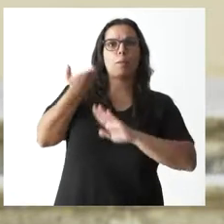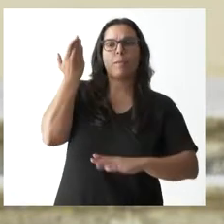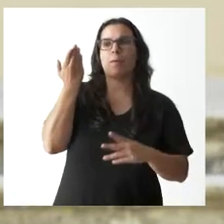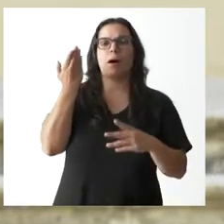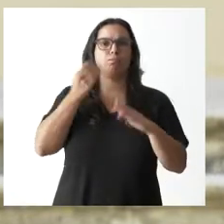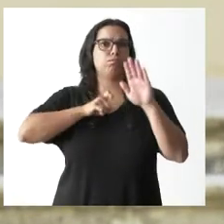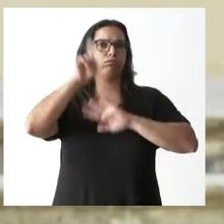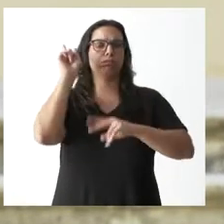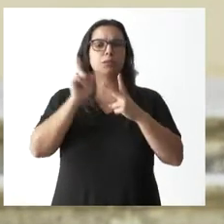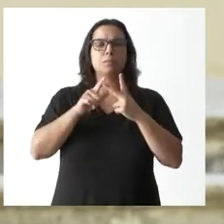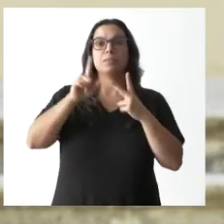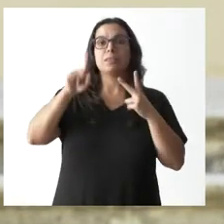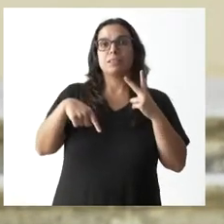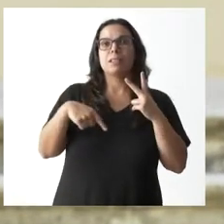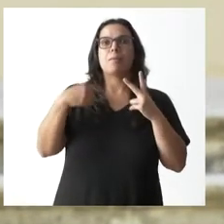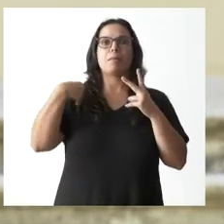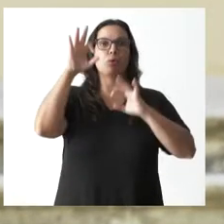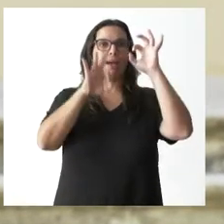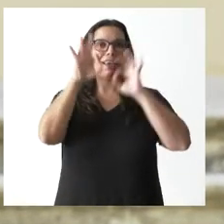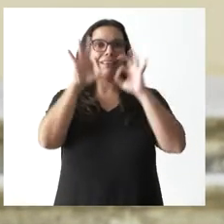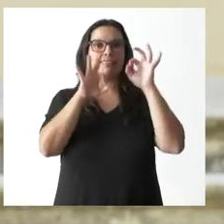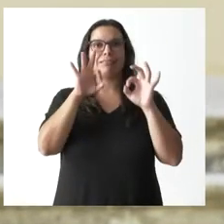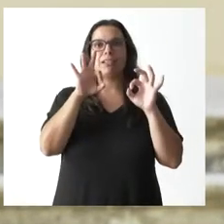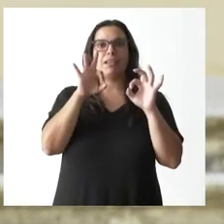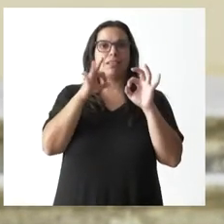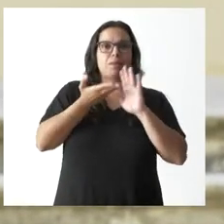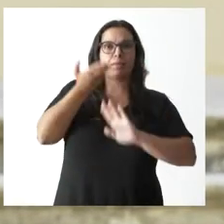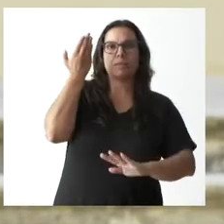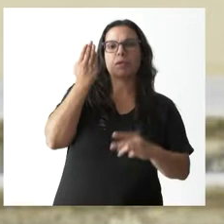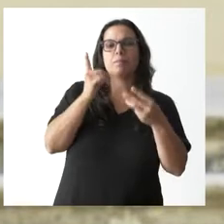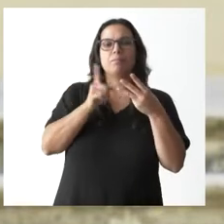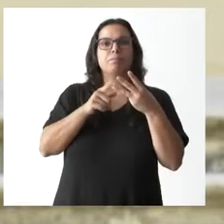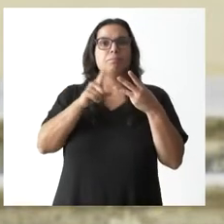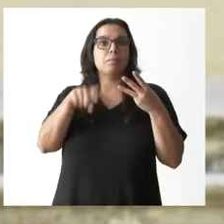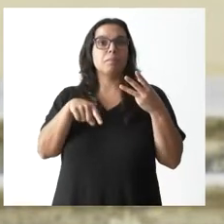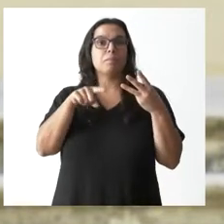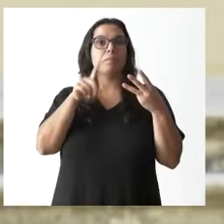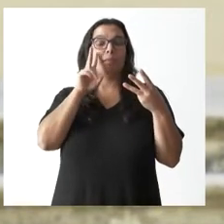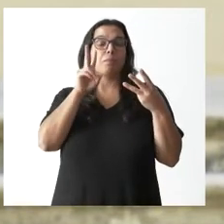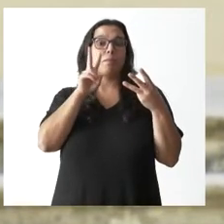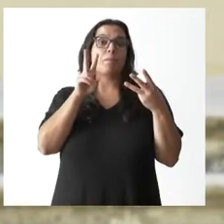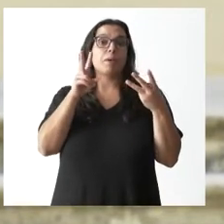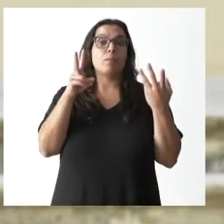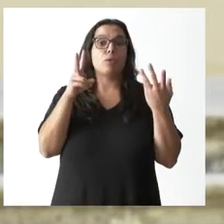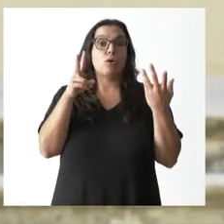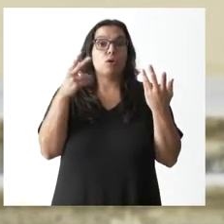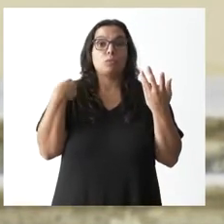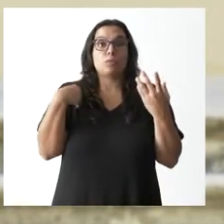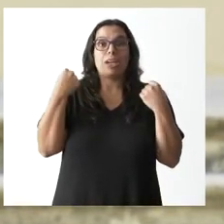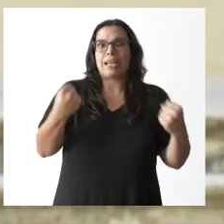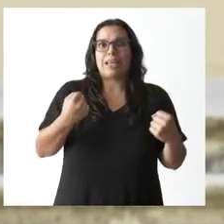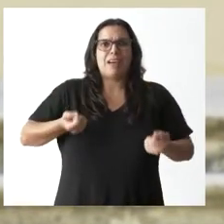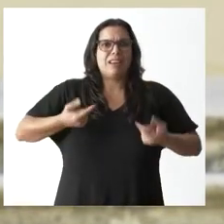vemos también la subida de tipos de interés, vemos la elevación de los costes de la energía,